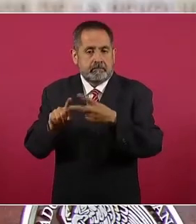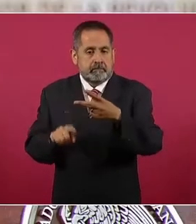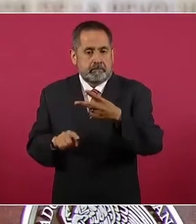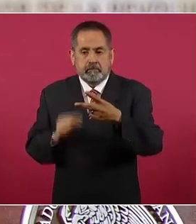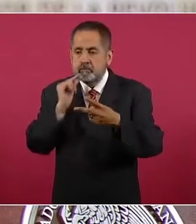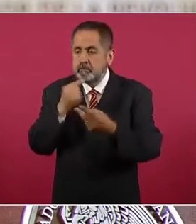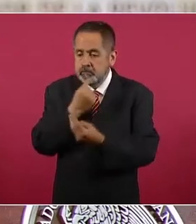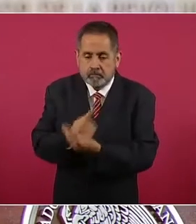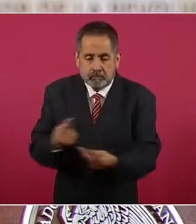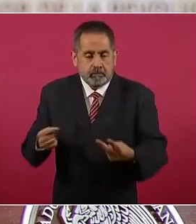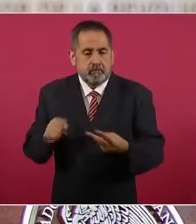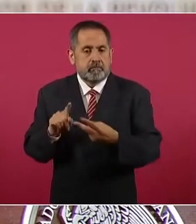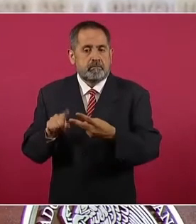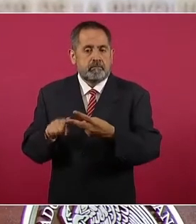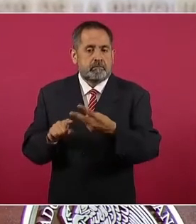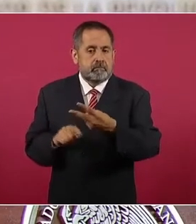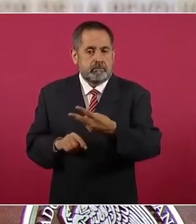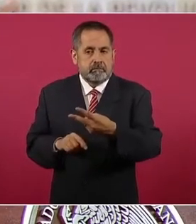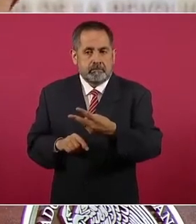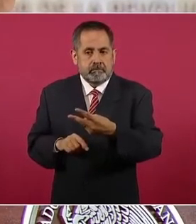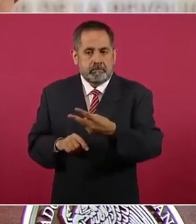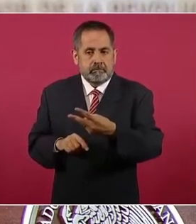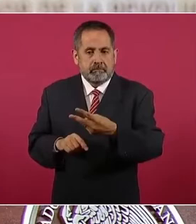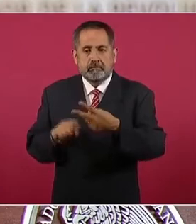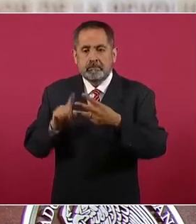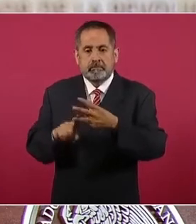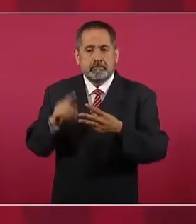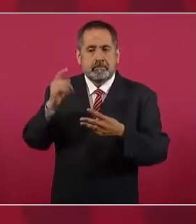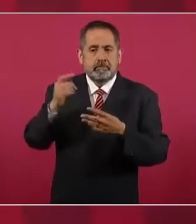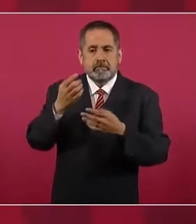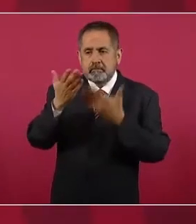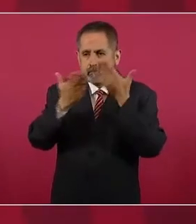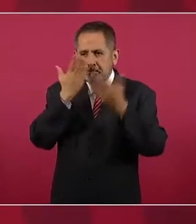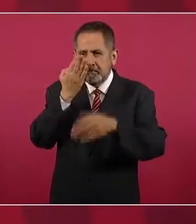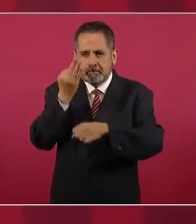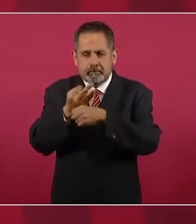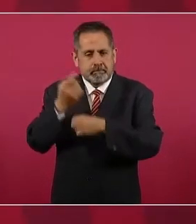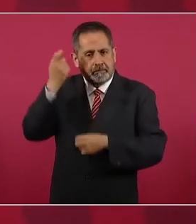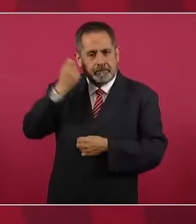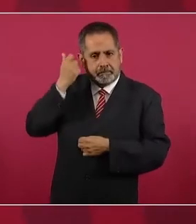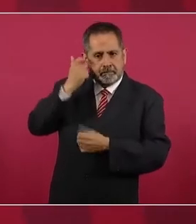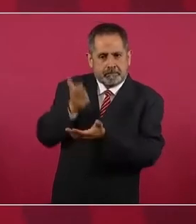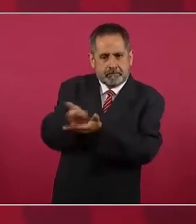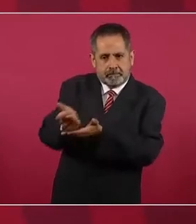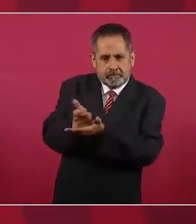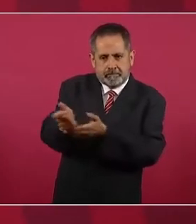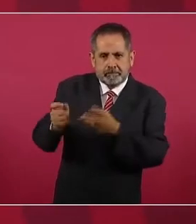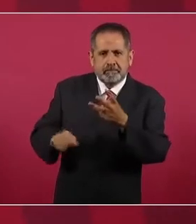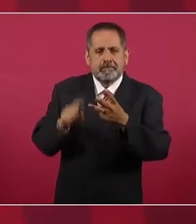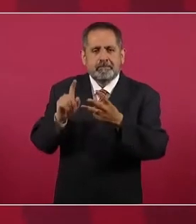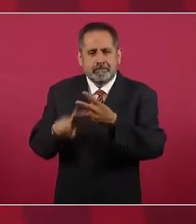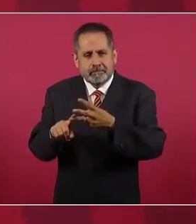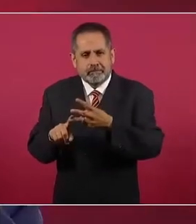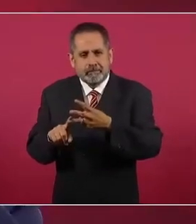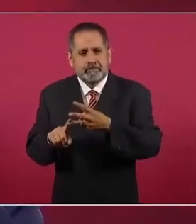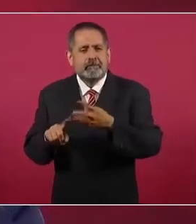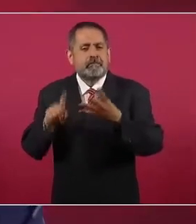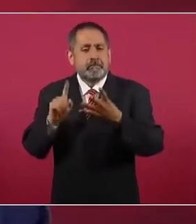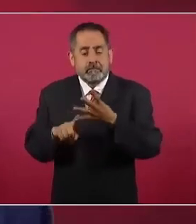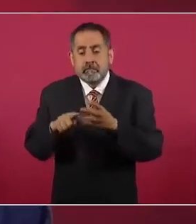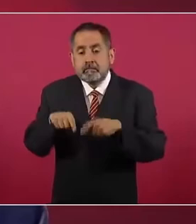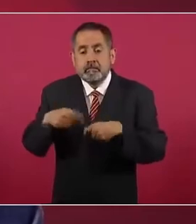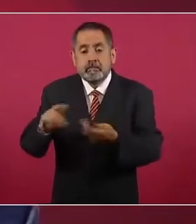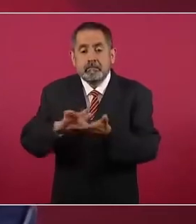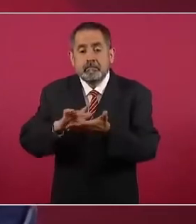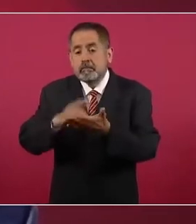niñas y niños, las becas a estudiantes y la atención médica y los medicamentos fueran